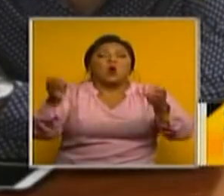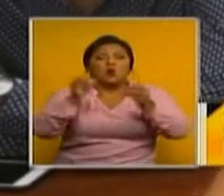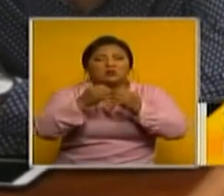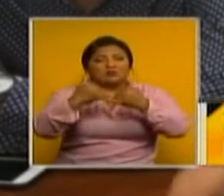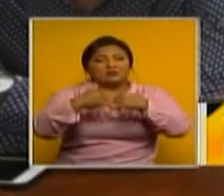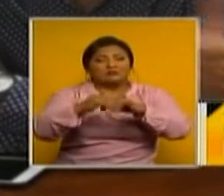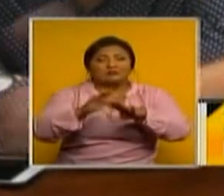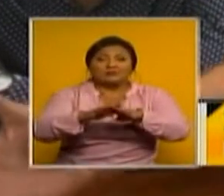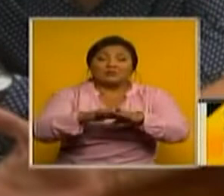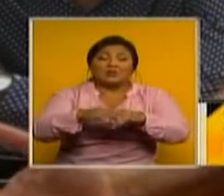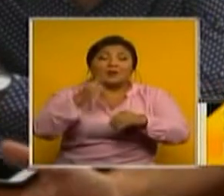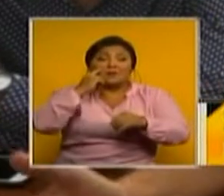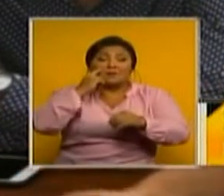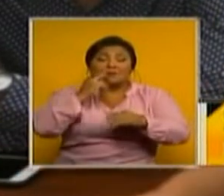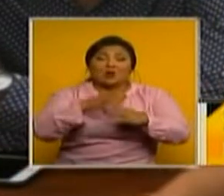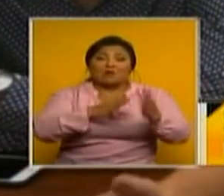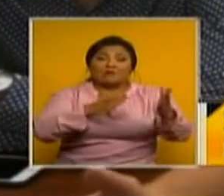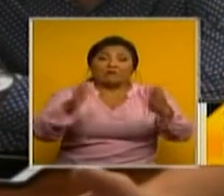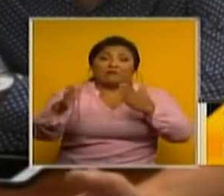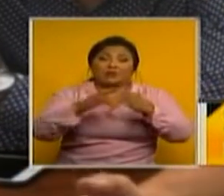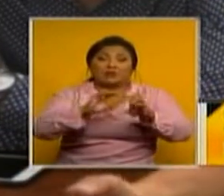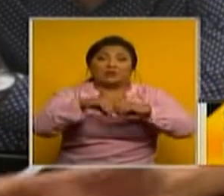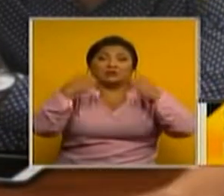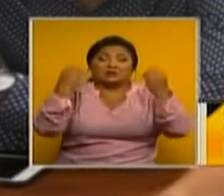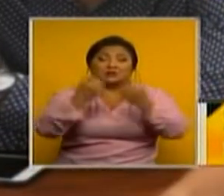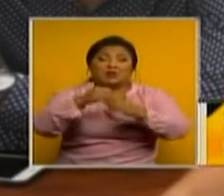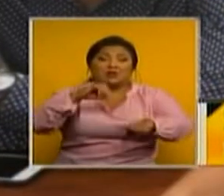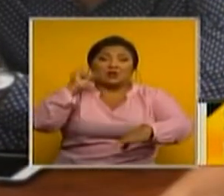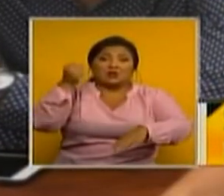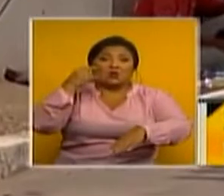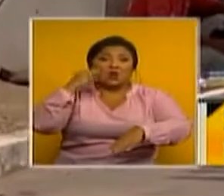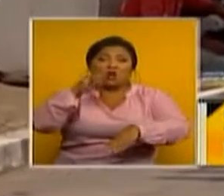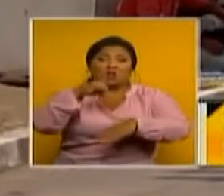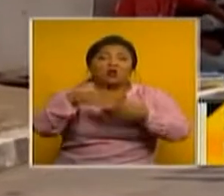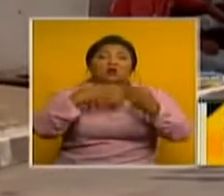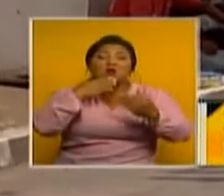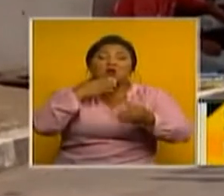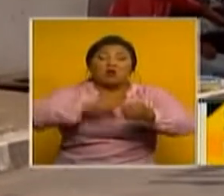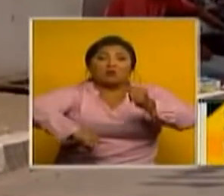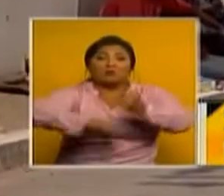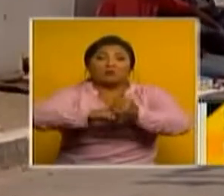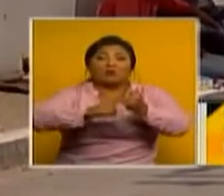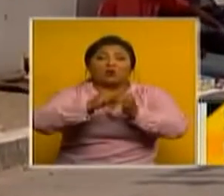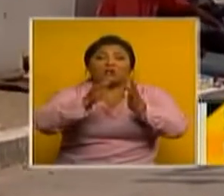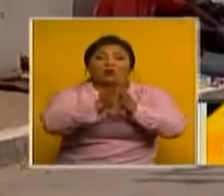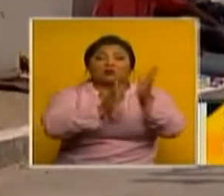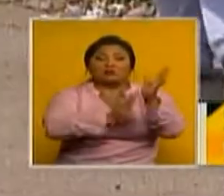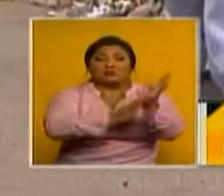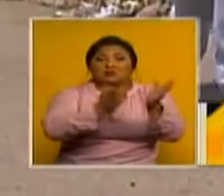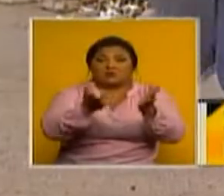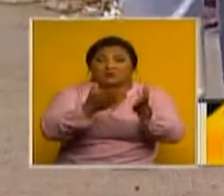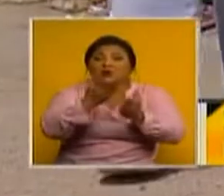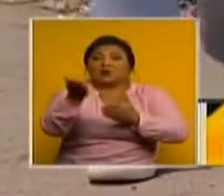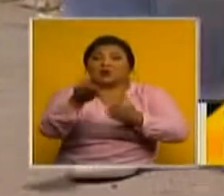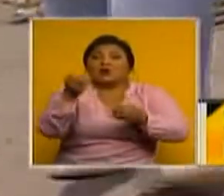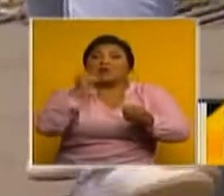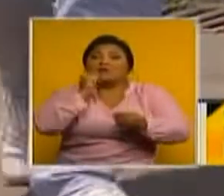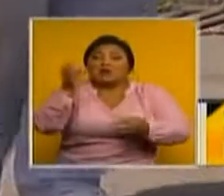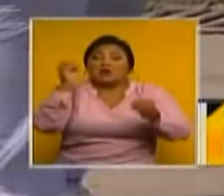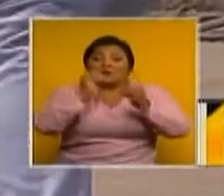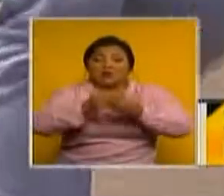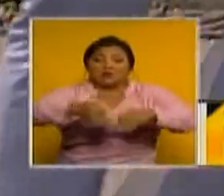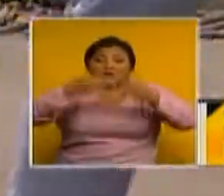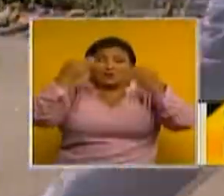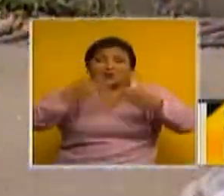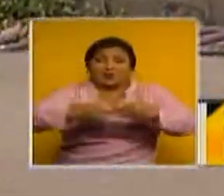frentes sociales en defensa de los derechos de los niños expresan su apoyo a la propuesta a la vez que señalan que falta mayor firmeza